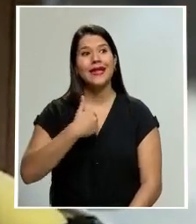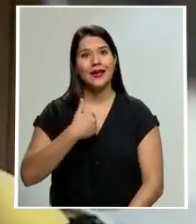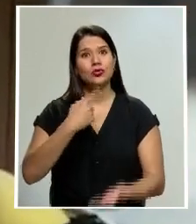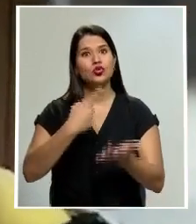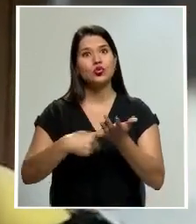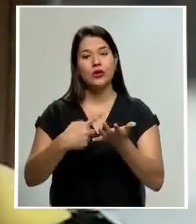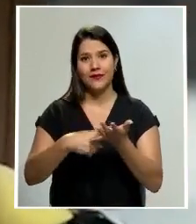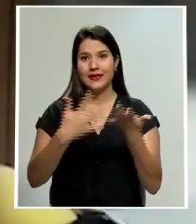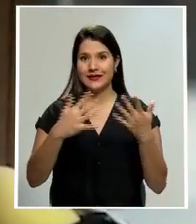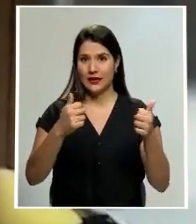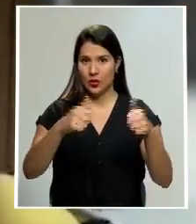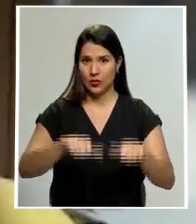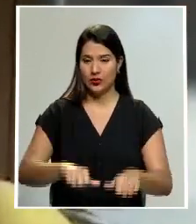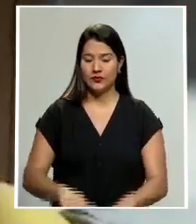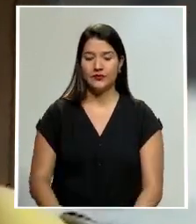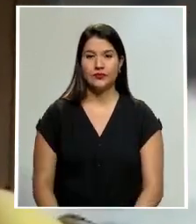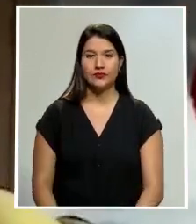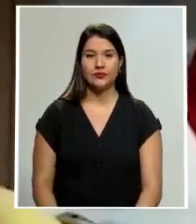reglado.